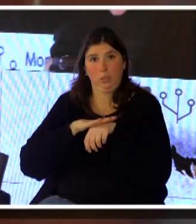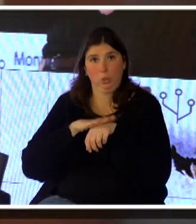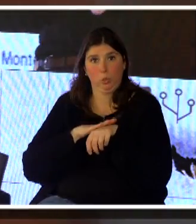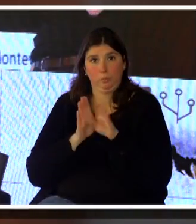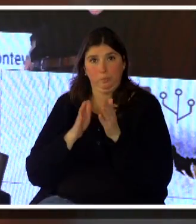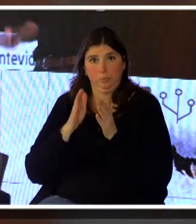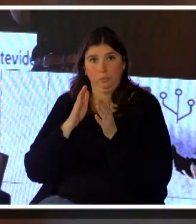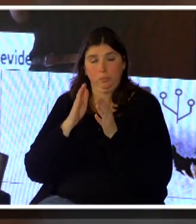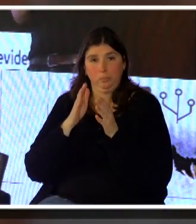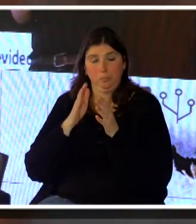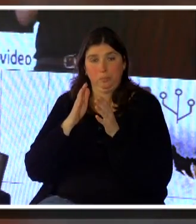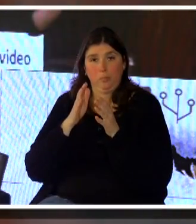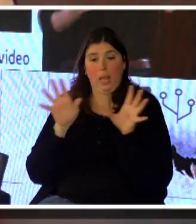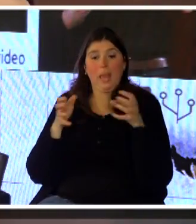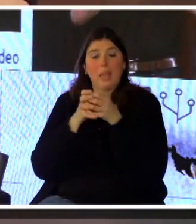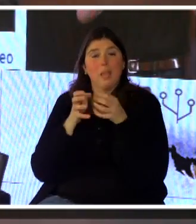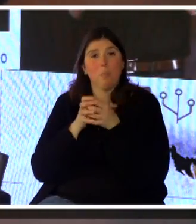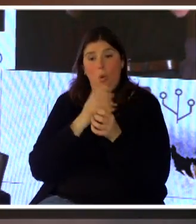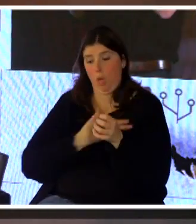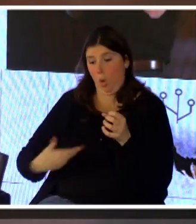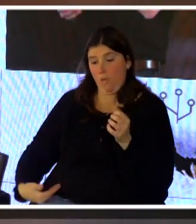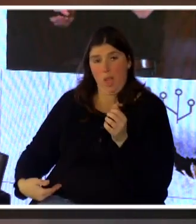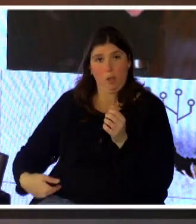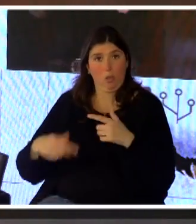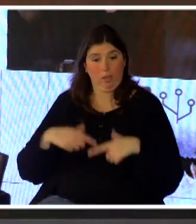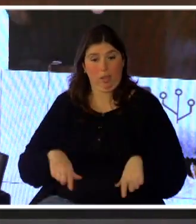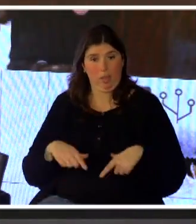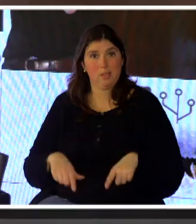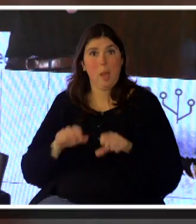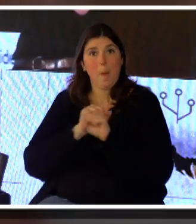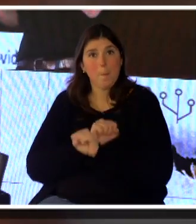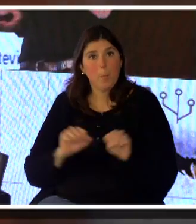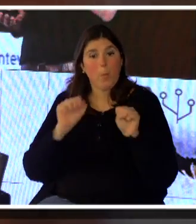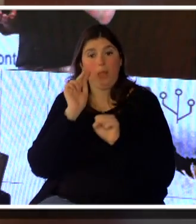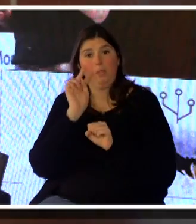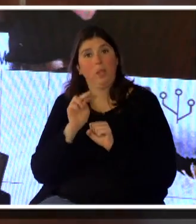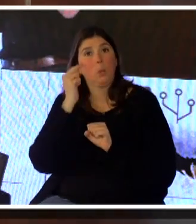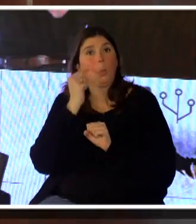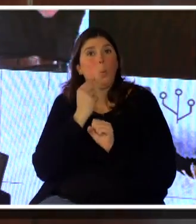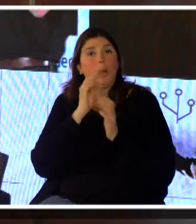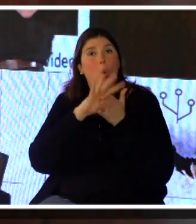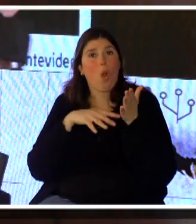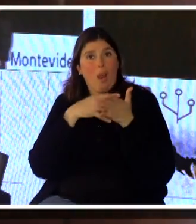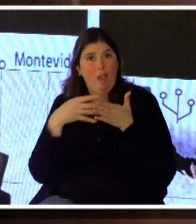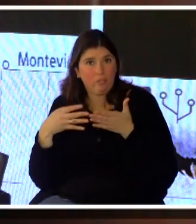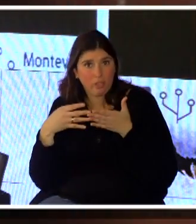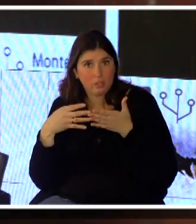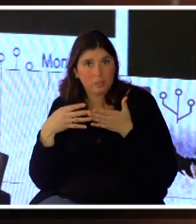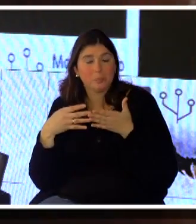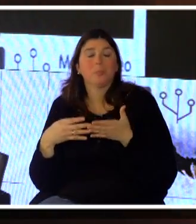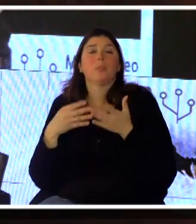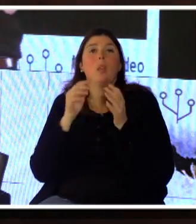el equipo de gobierno de la Intendencia puede tener una serie de números y gráficas que le permiten ver